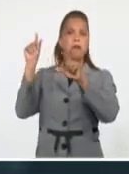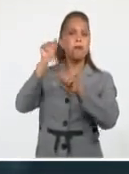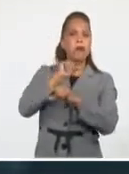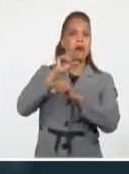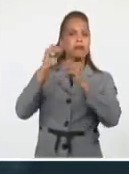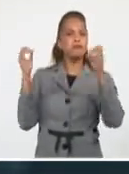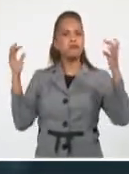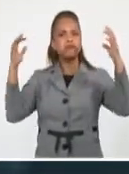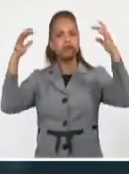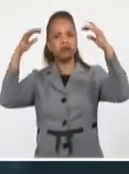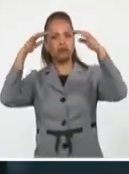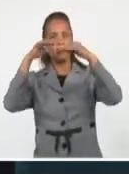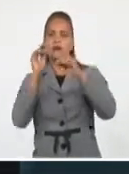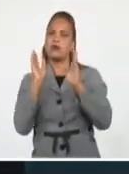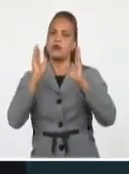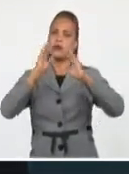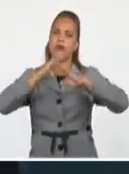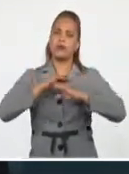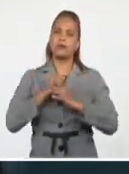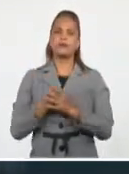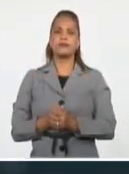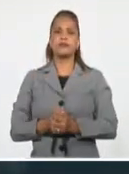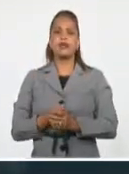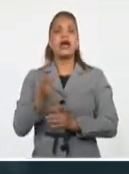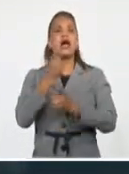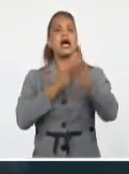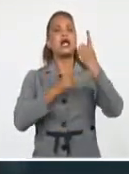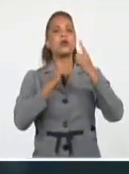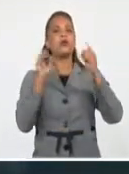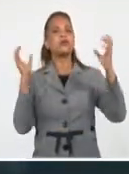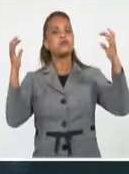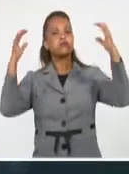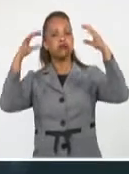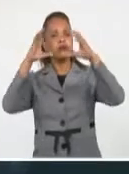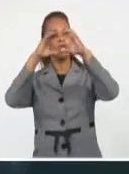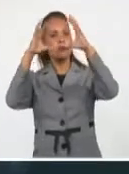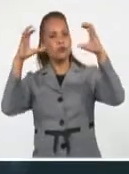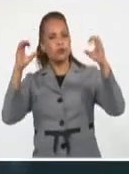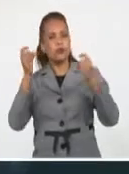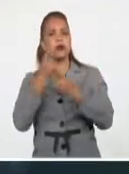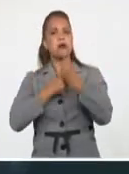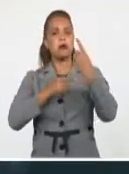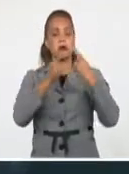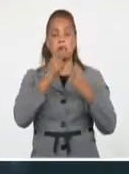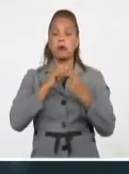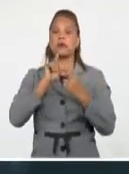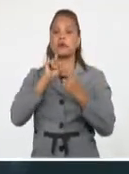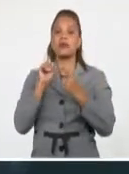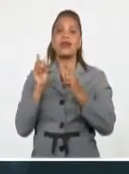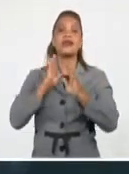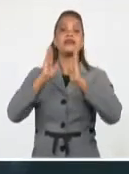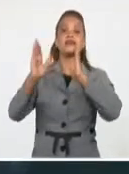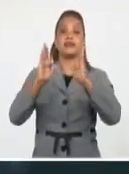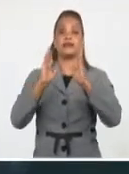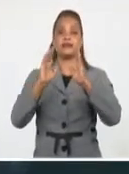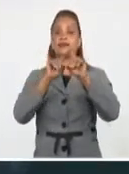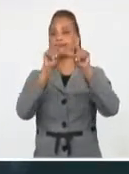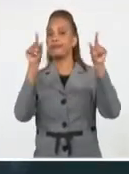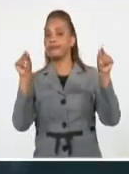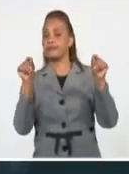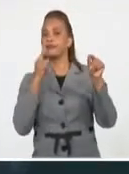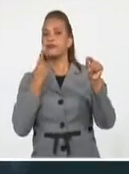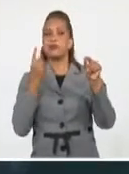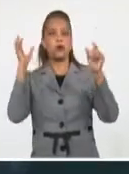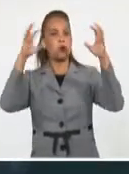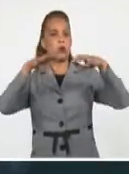nubosidad sobre Cuba y mares adyacentes, solo algunos nublados altos que persisten en algunas localidades del centro del país, pero nublados estos que no generan